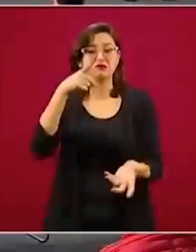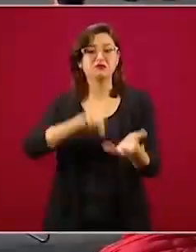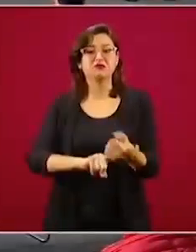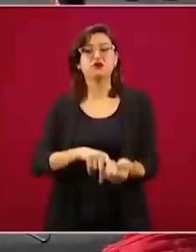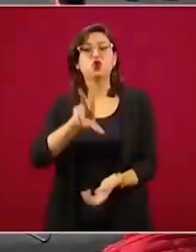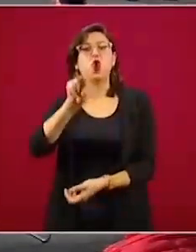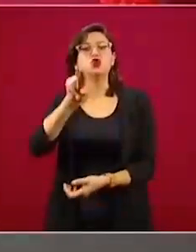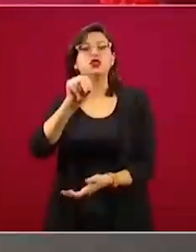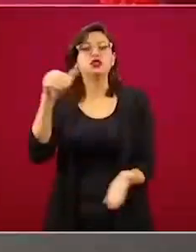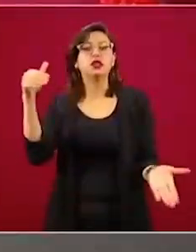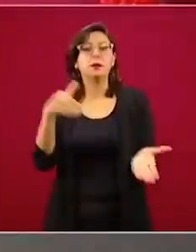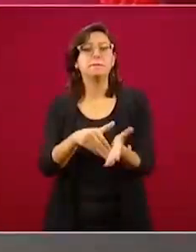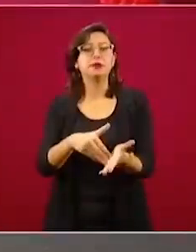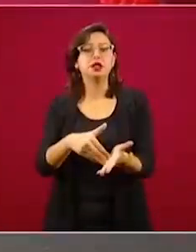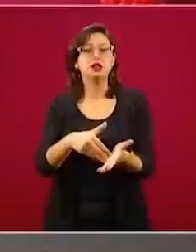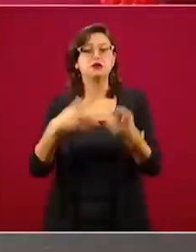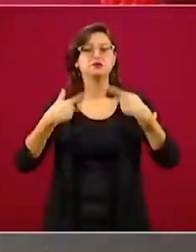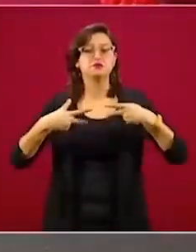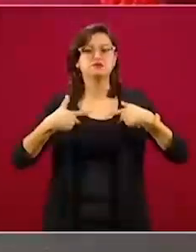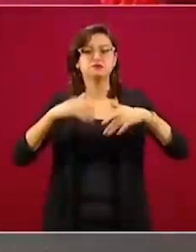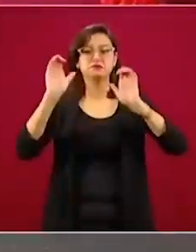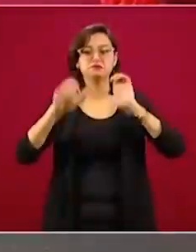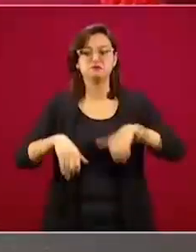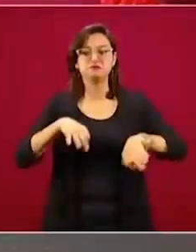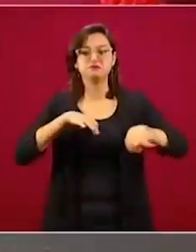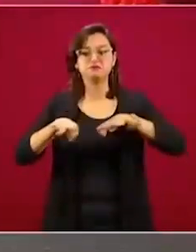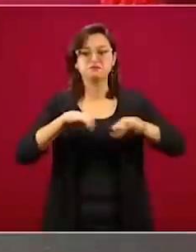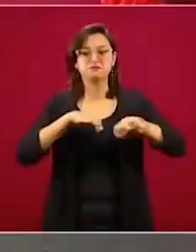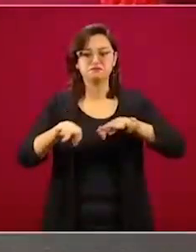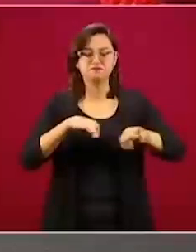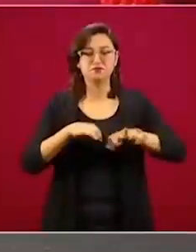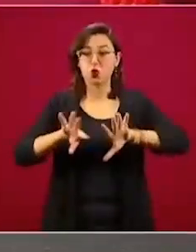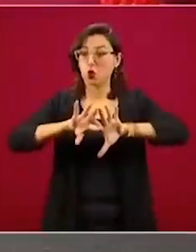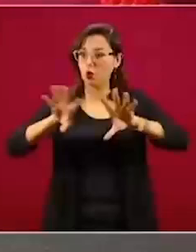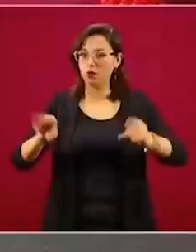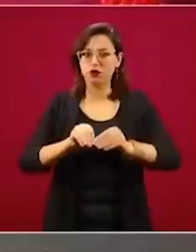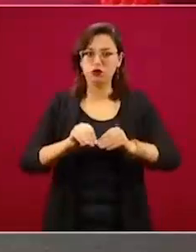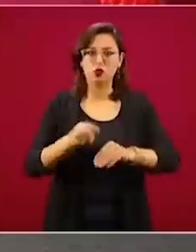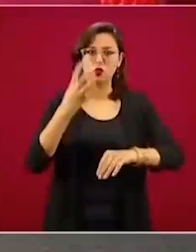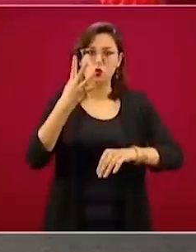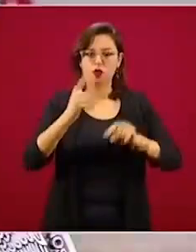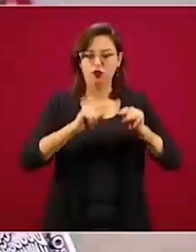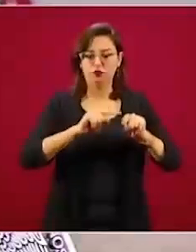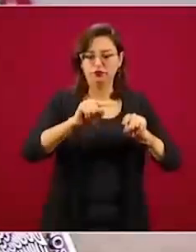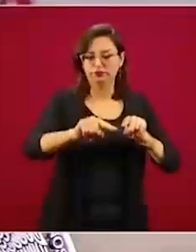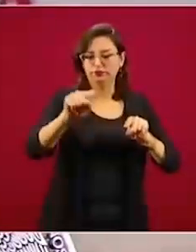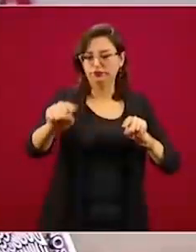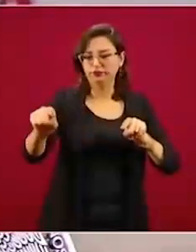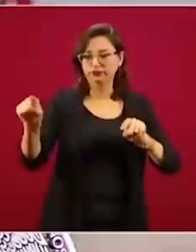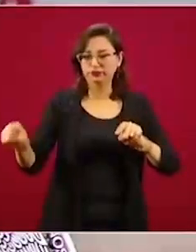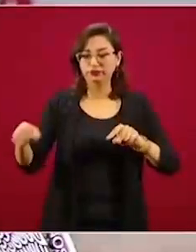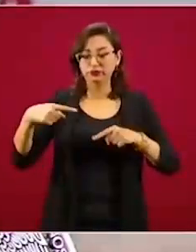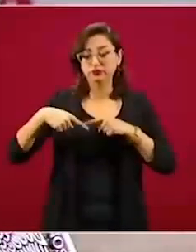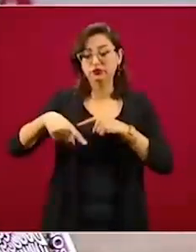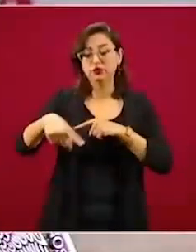en los cuatro tramos este año.